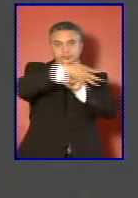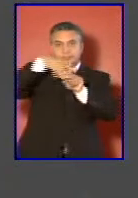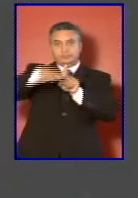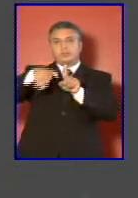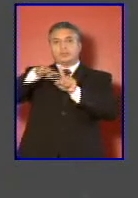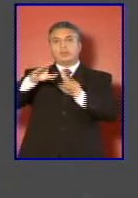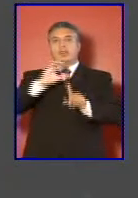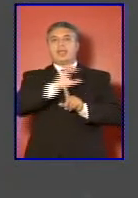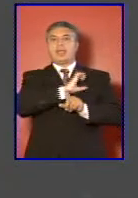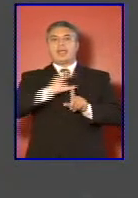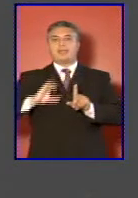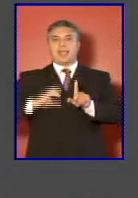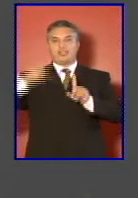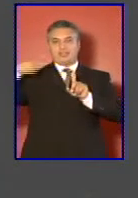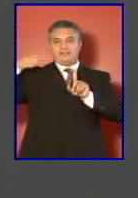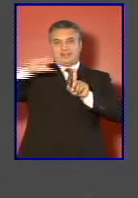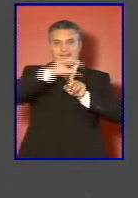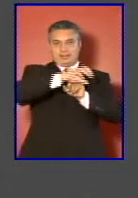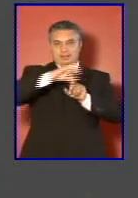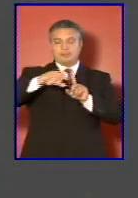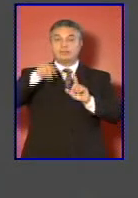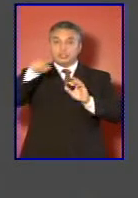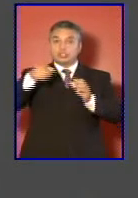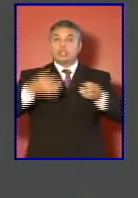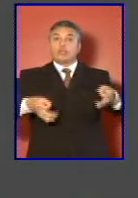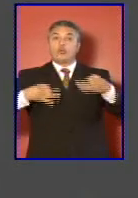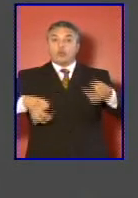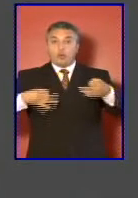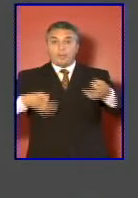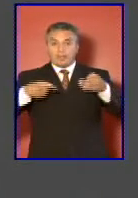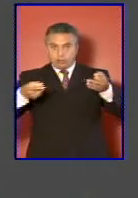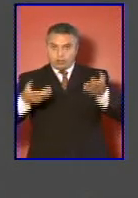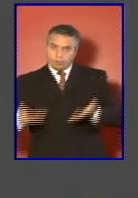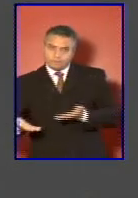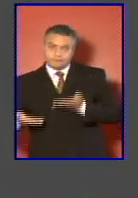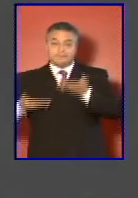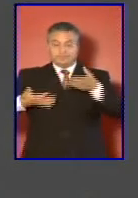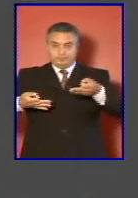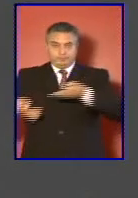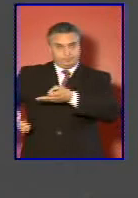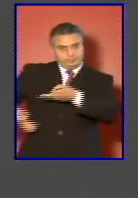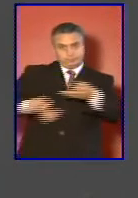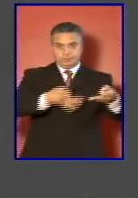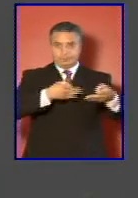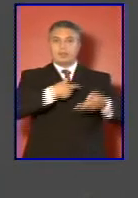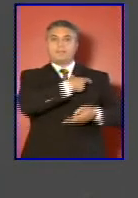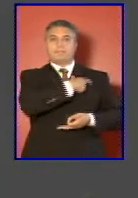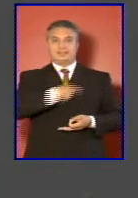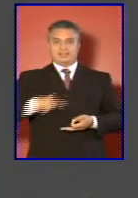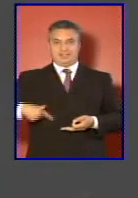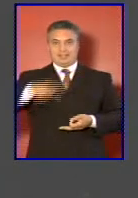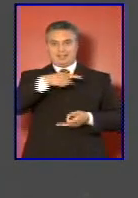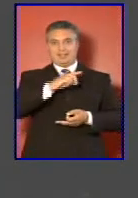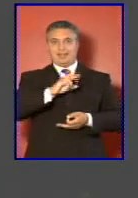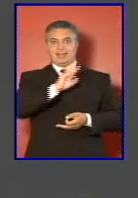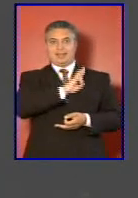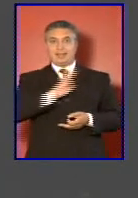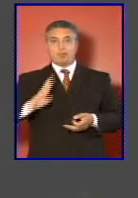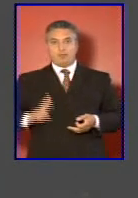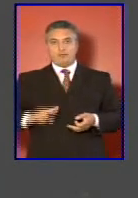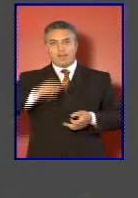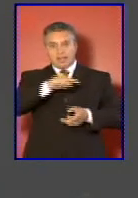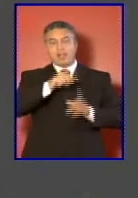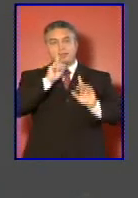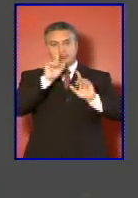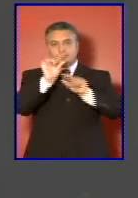Este documento será presentado en el curso de este mes al Presidente de la República para su aprobación y